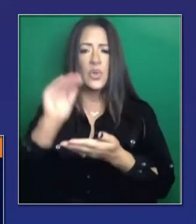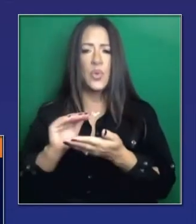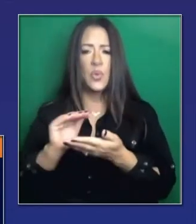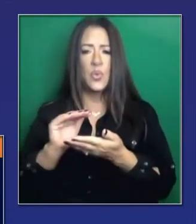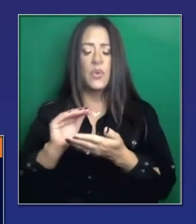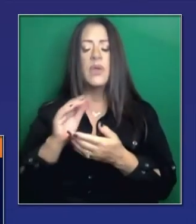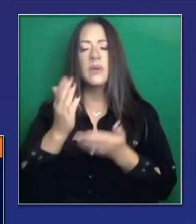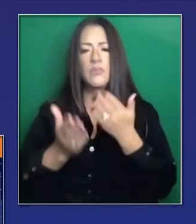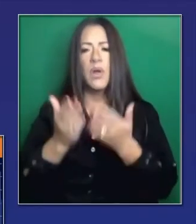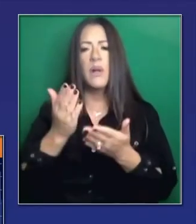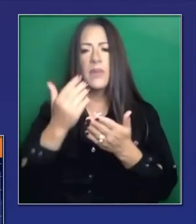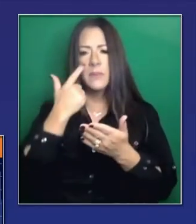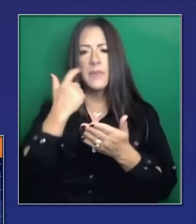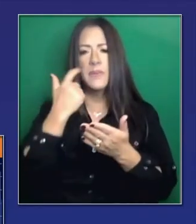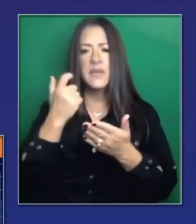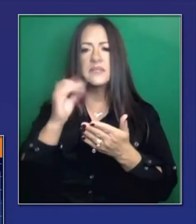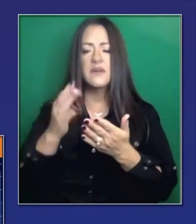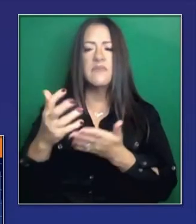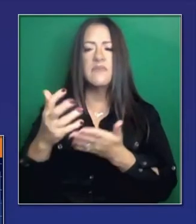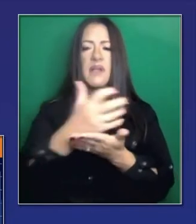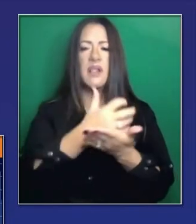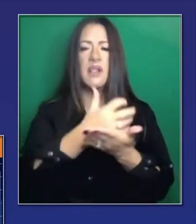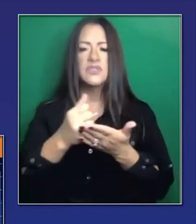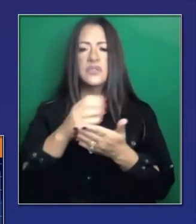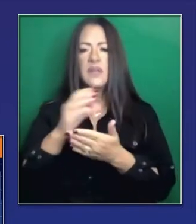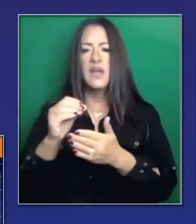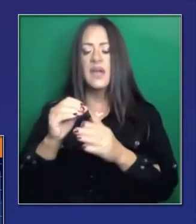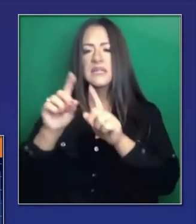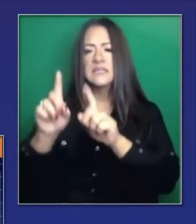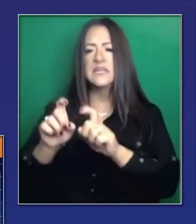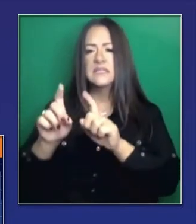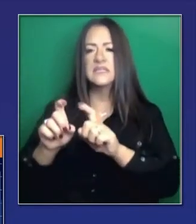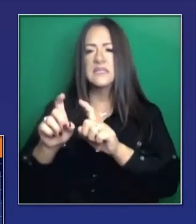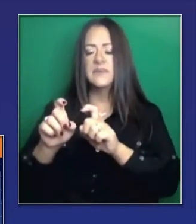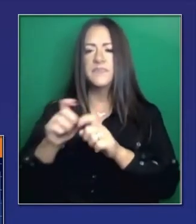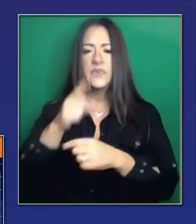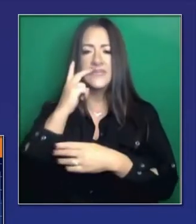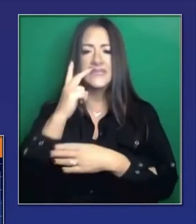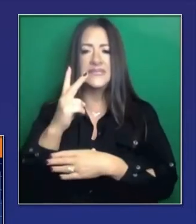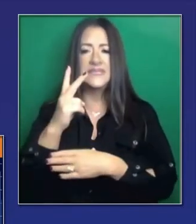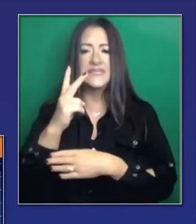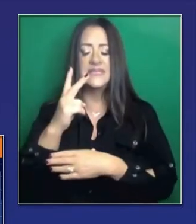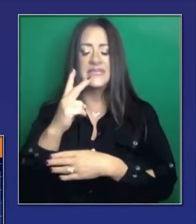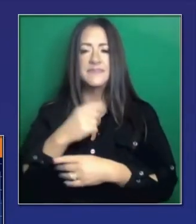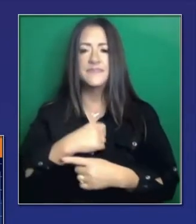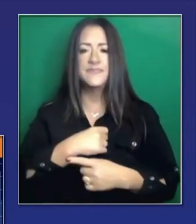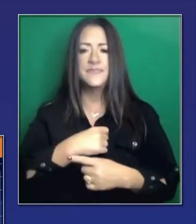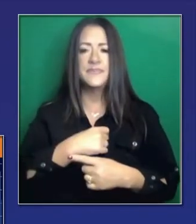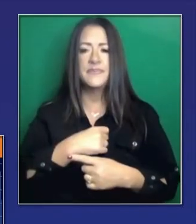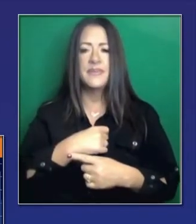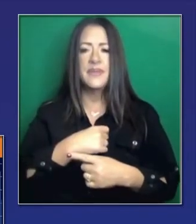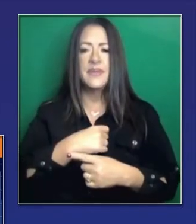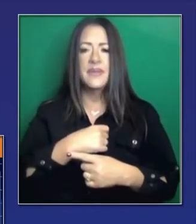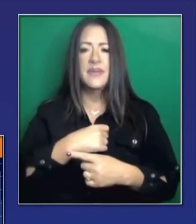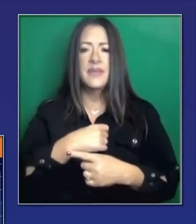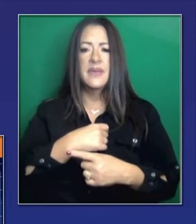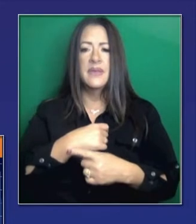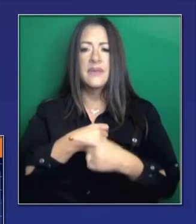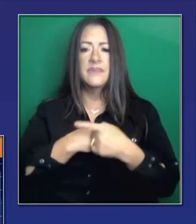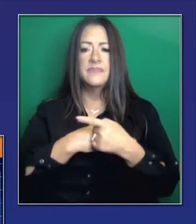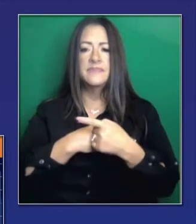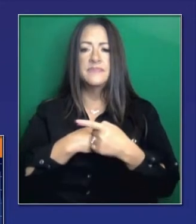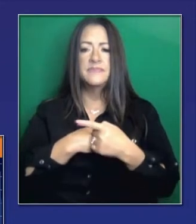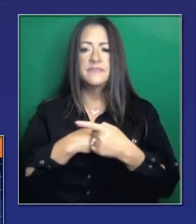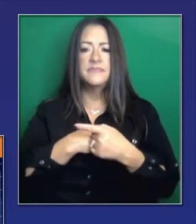a nuestra recolección y pruebas. Pueden ver el promedio de 7 días. El número de pruebas ha